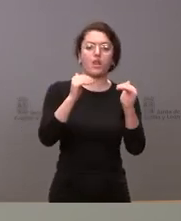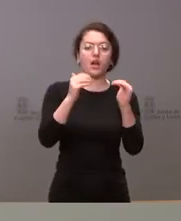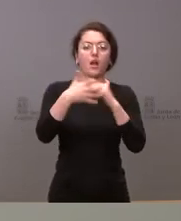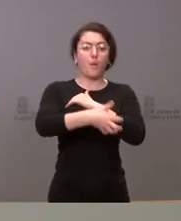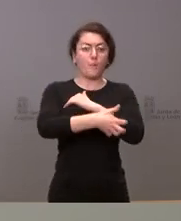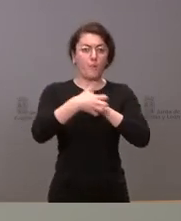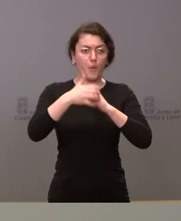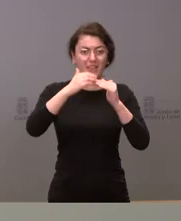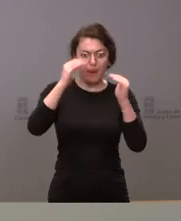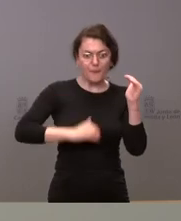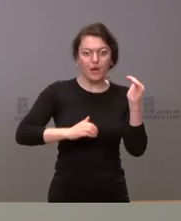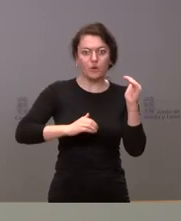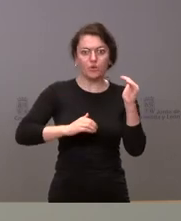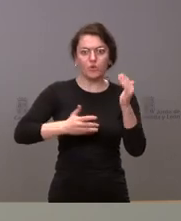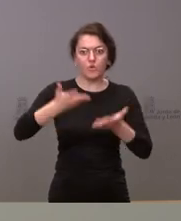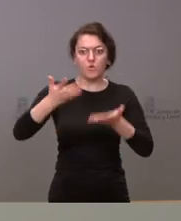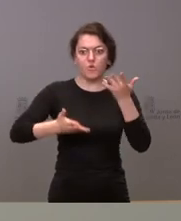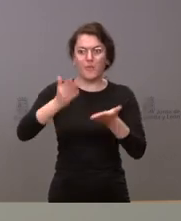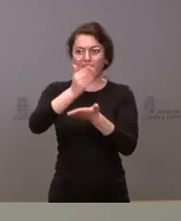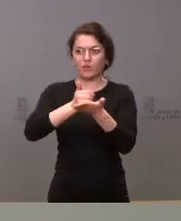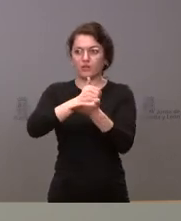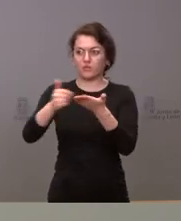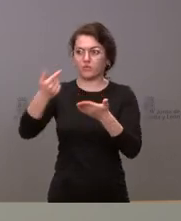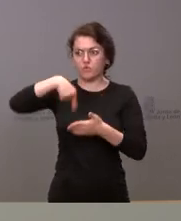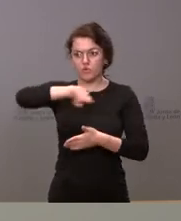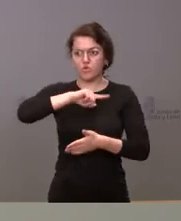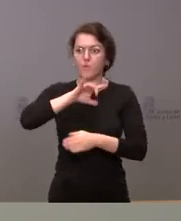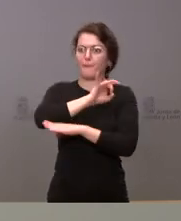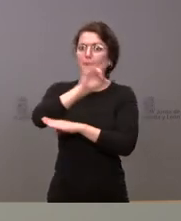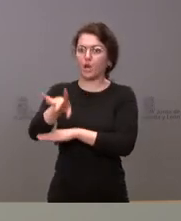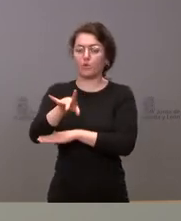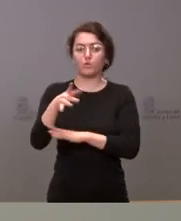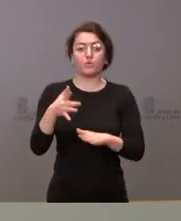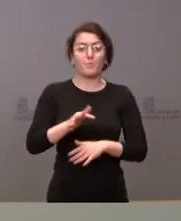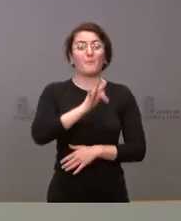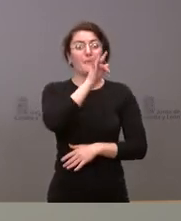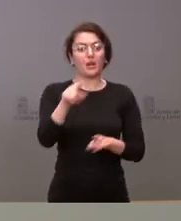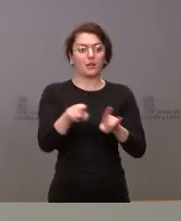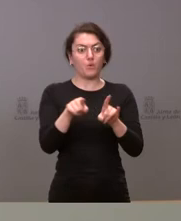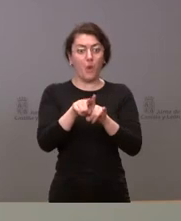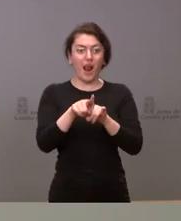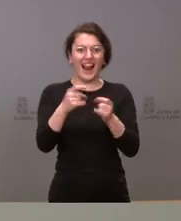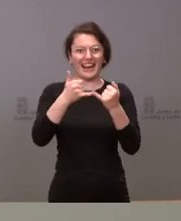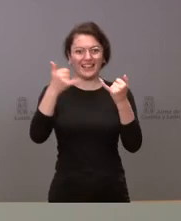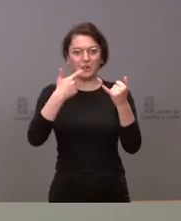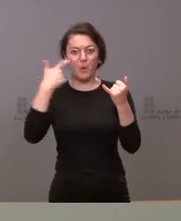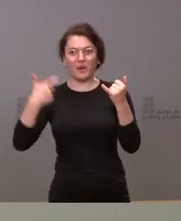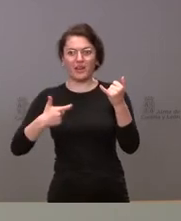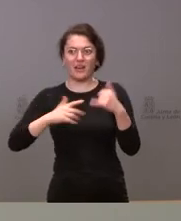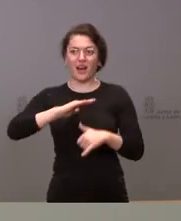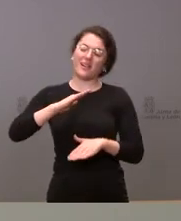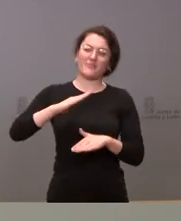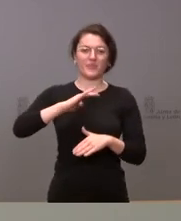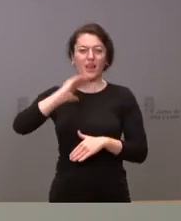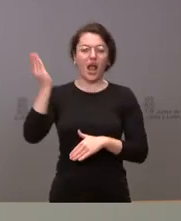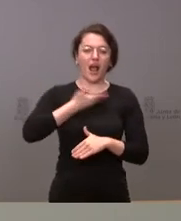manera pues un nivel de impacto de la recesión económica menos negativo que ha tenido el conjunto nacional nosotros lo que queremos es seguir